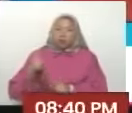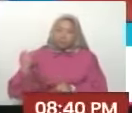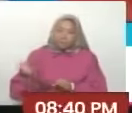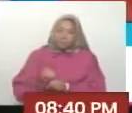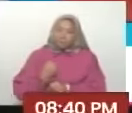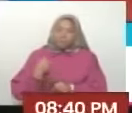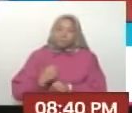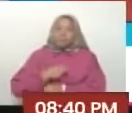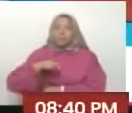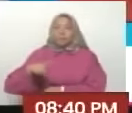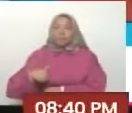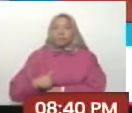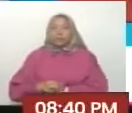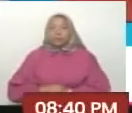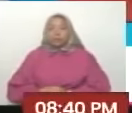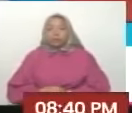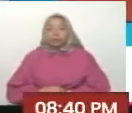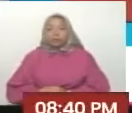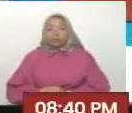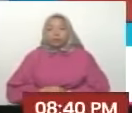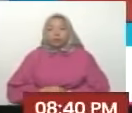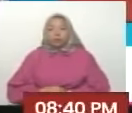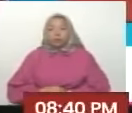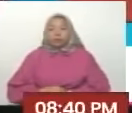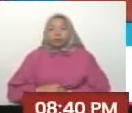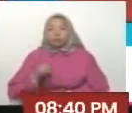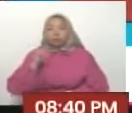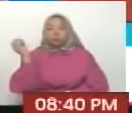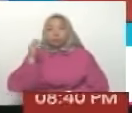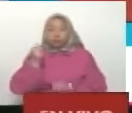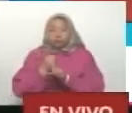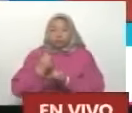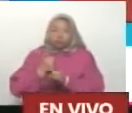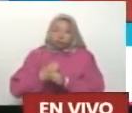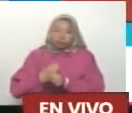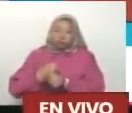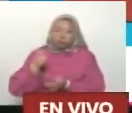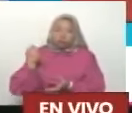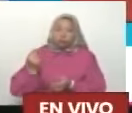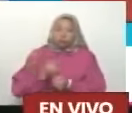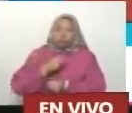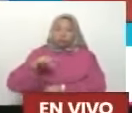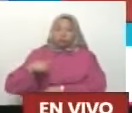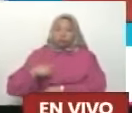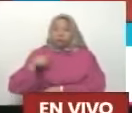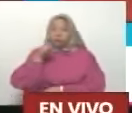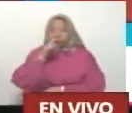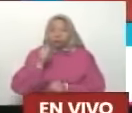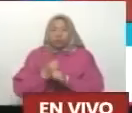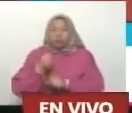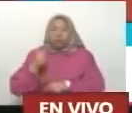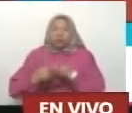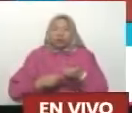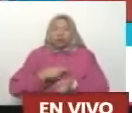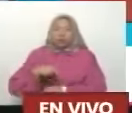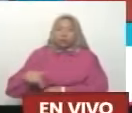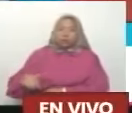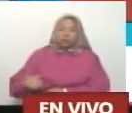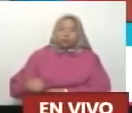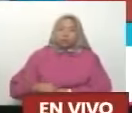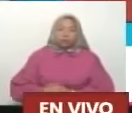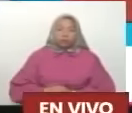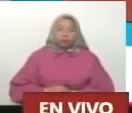transparencia Porque la ciudadanía Se involucra Más allá del control Burocrático Que existe De la control Por la orilla Está el control